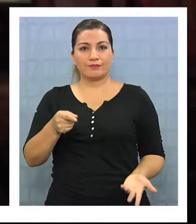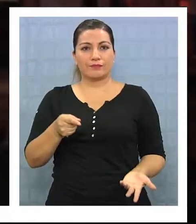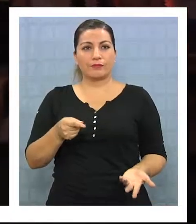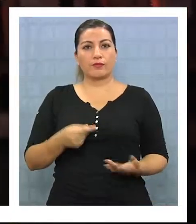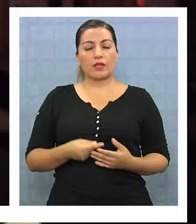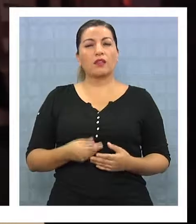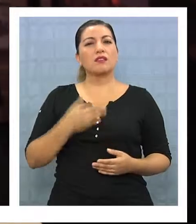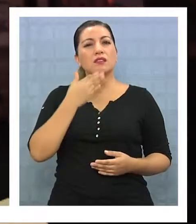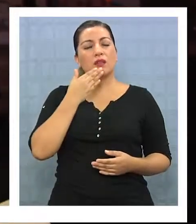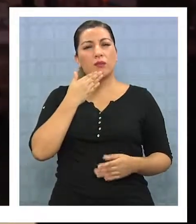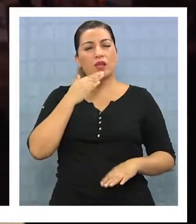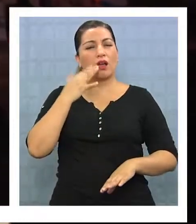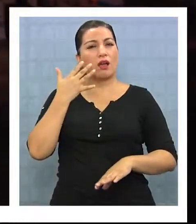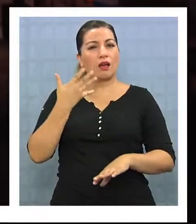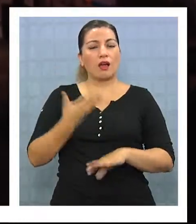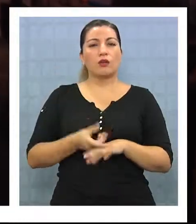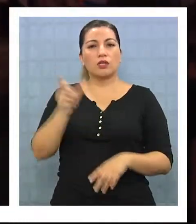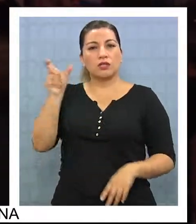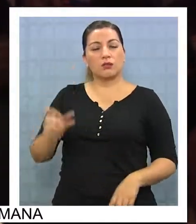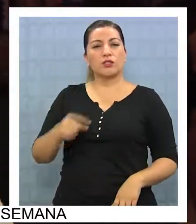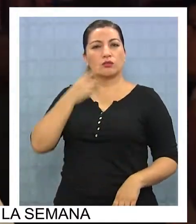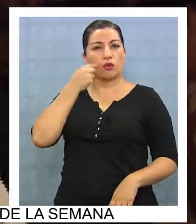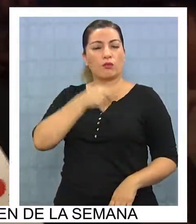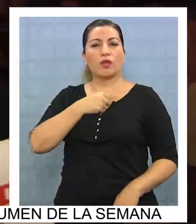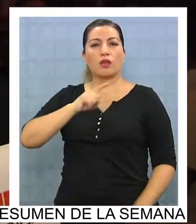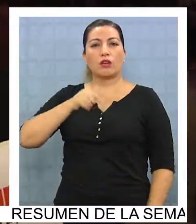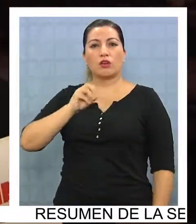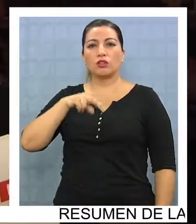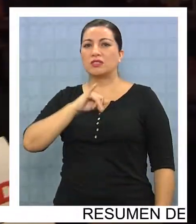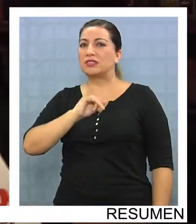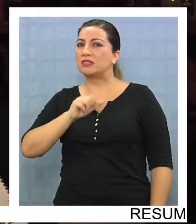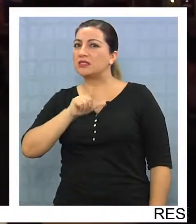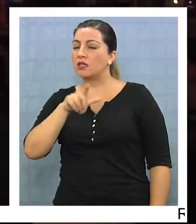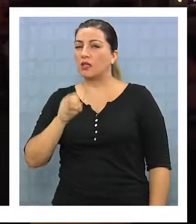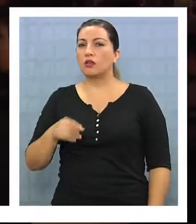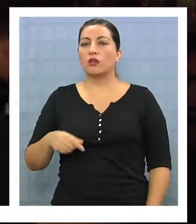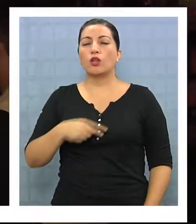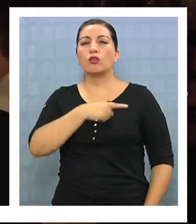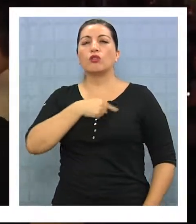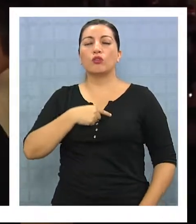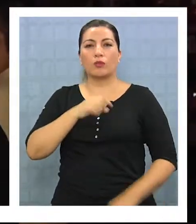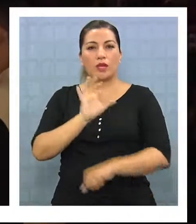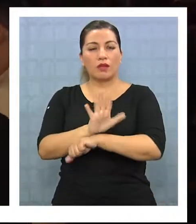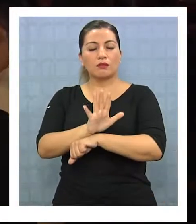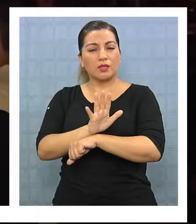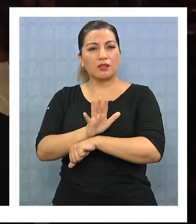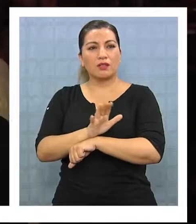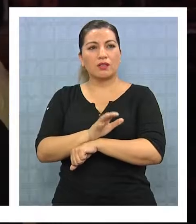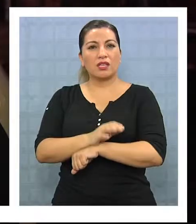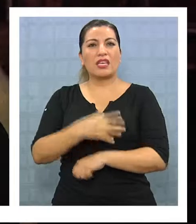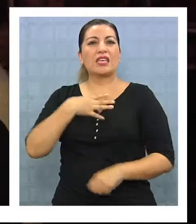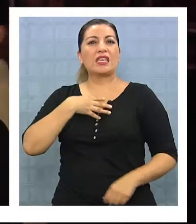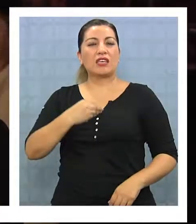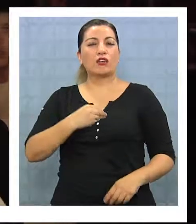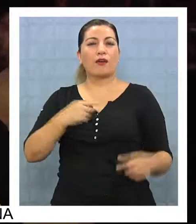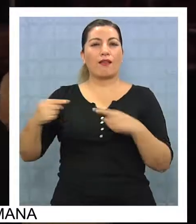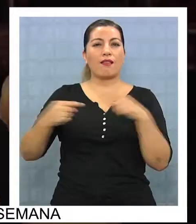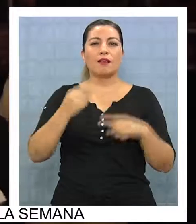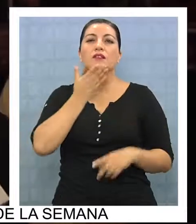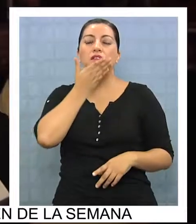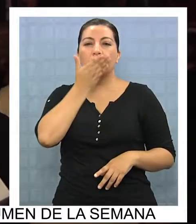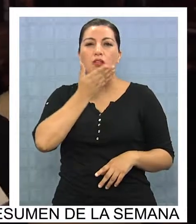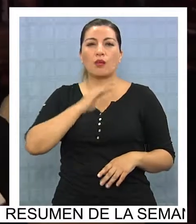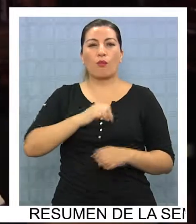El cine más lejos ahora está Gonzalo Justiriano aquí, que hizo una gran película, que se llamaba Los hijos de la guerra fría, a mediados de los años 80 por ahí.